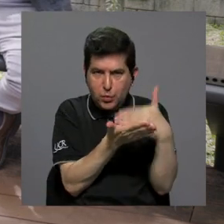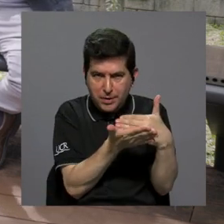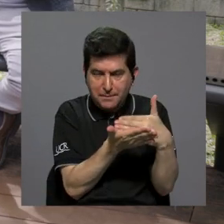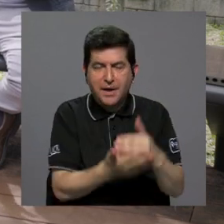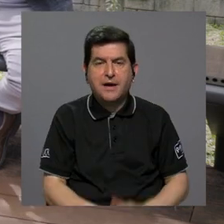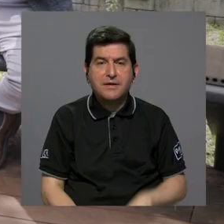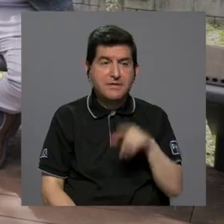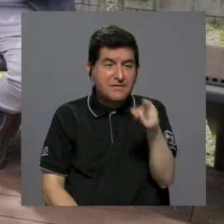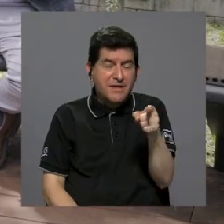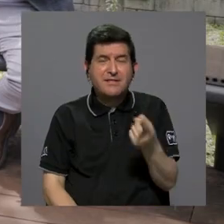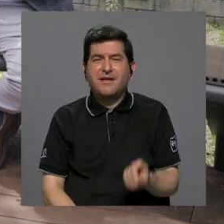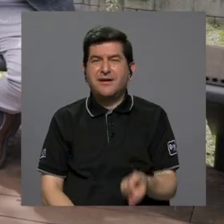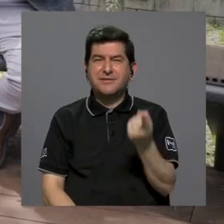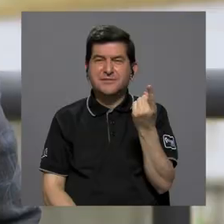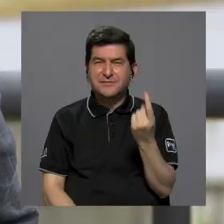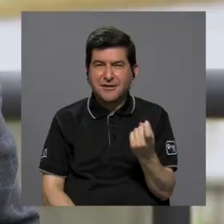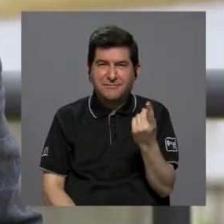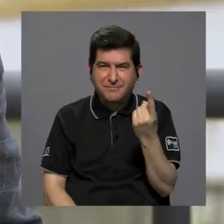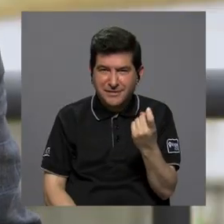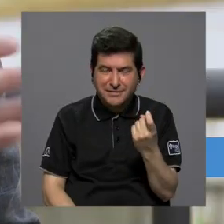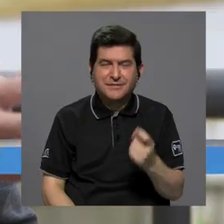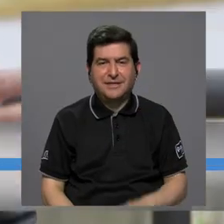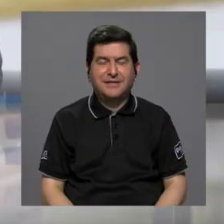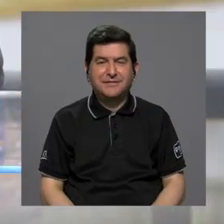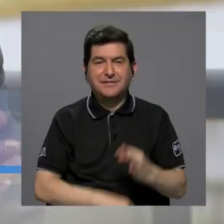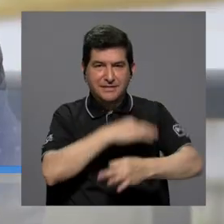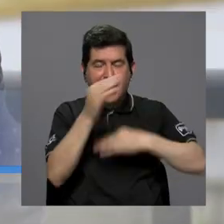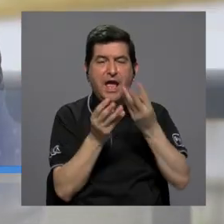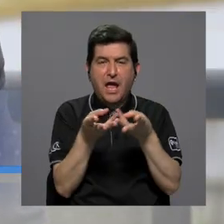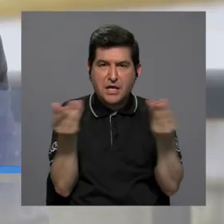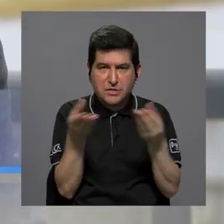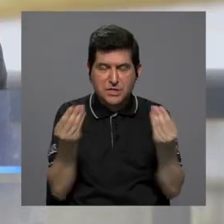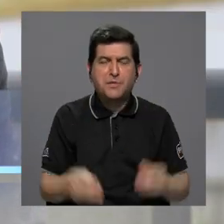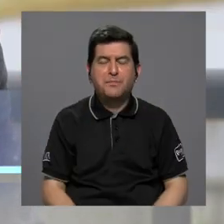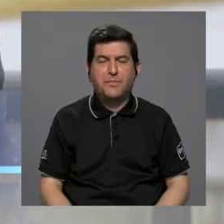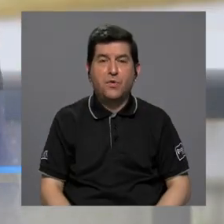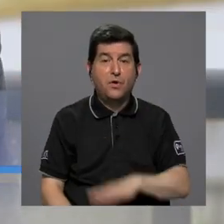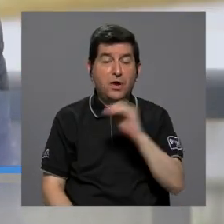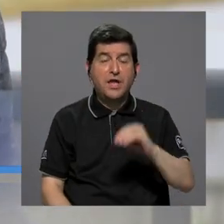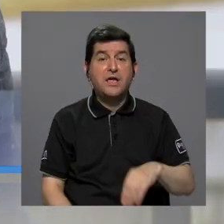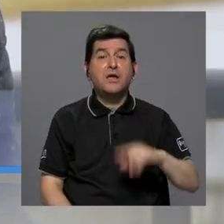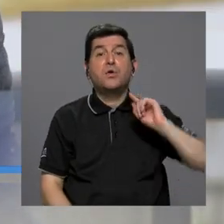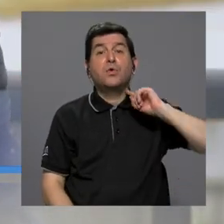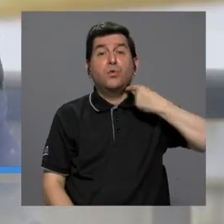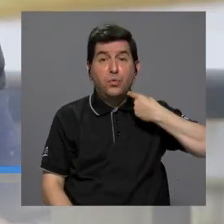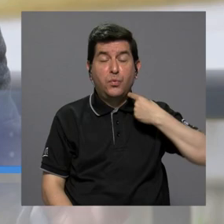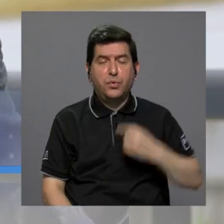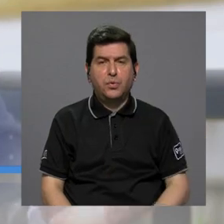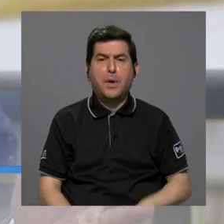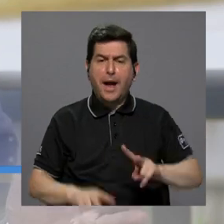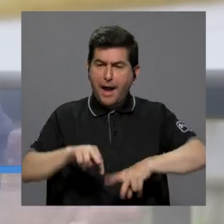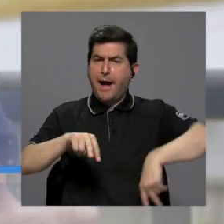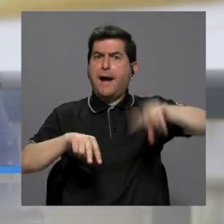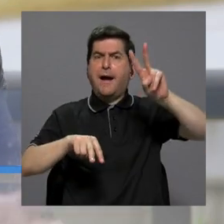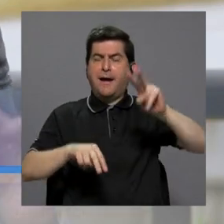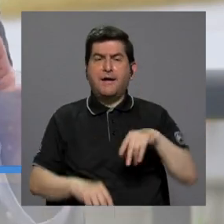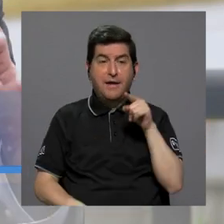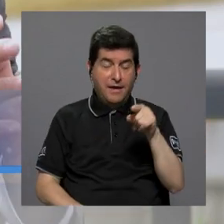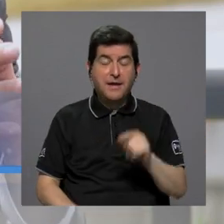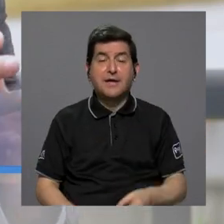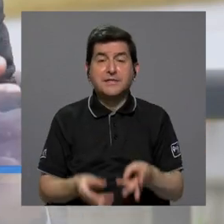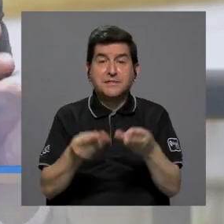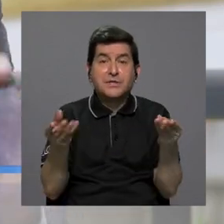de este tipo de productos que se van a escasear y que se van a encarecer con una ventaja.